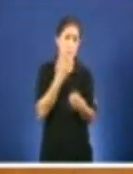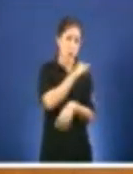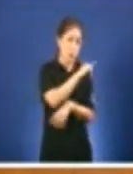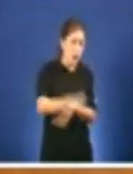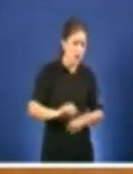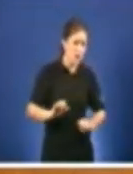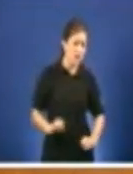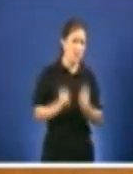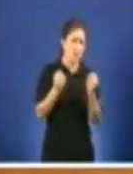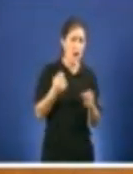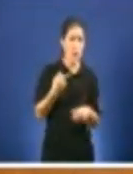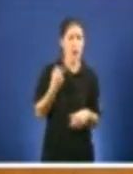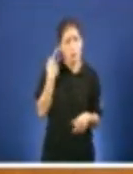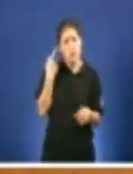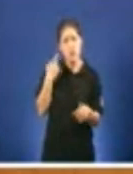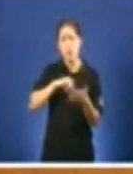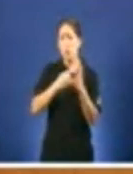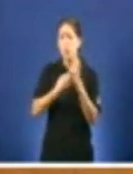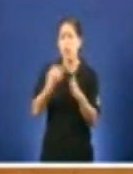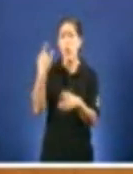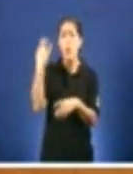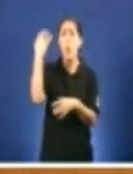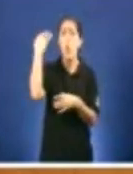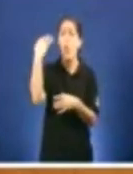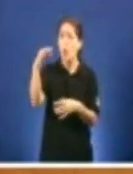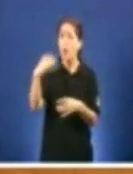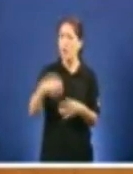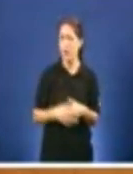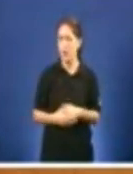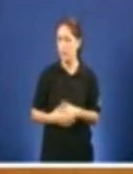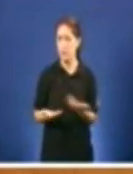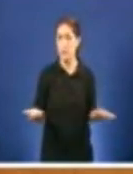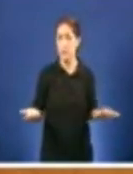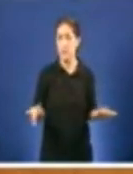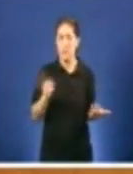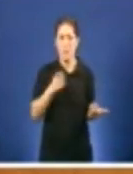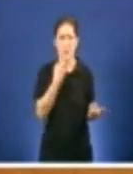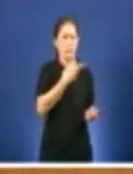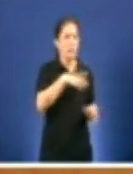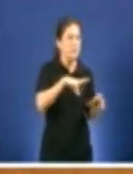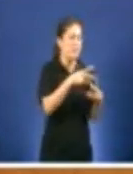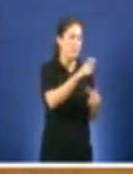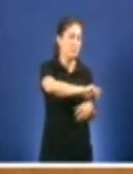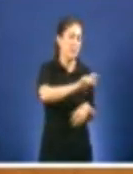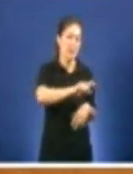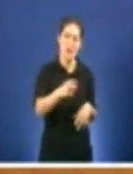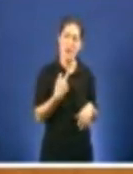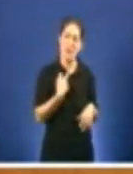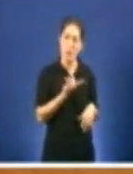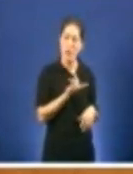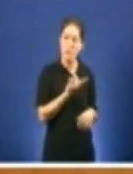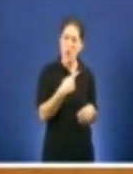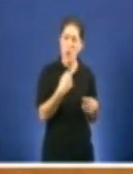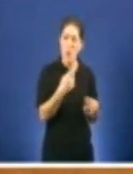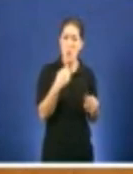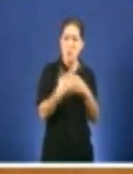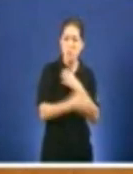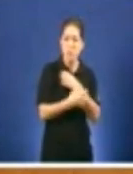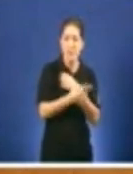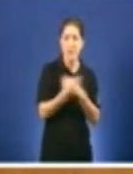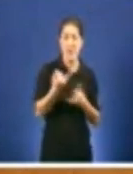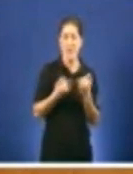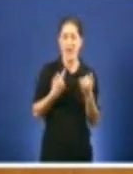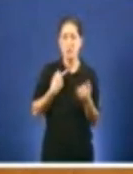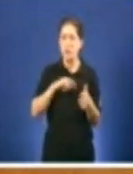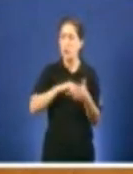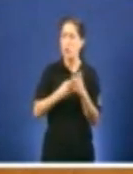crise e sociedade máis pobre, que máis sufriu estes recortes, pasa